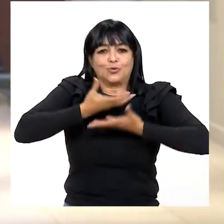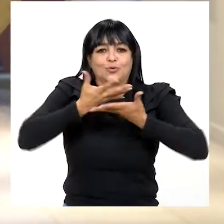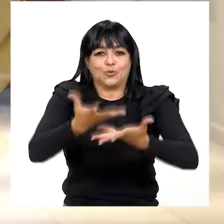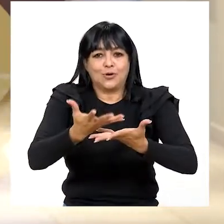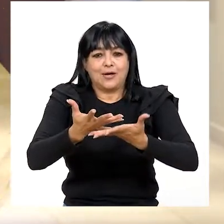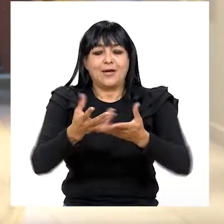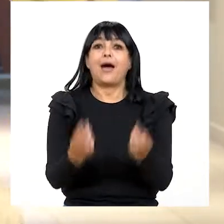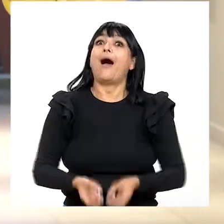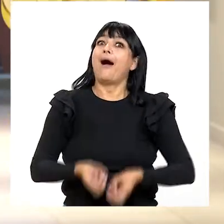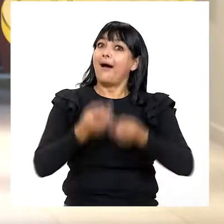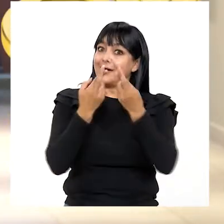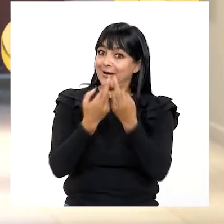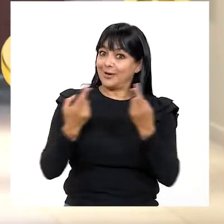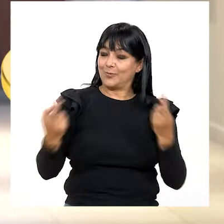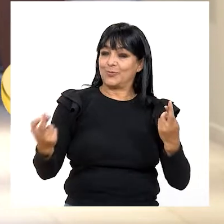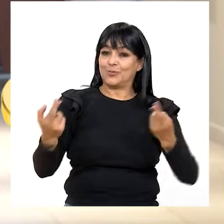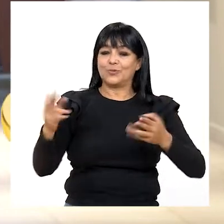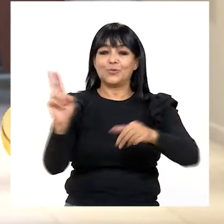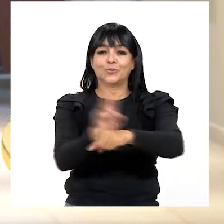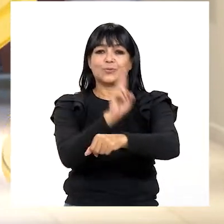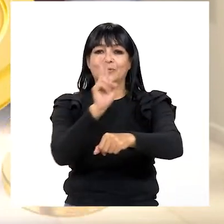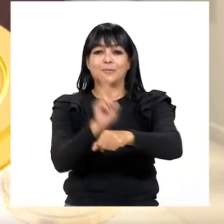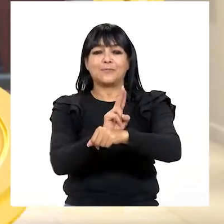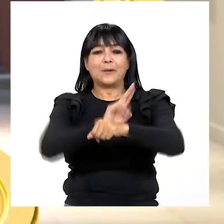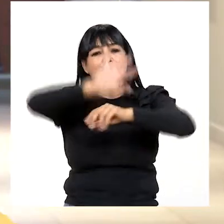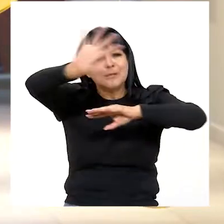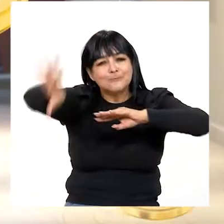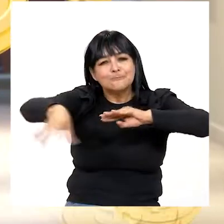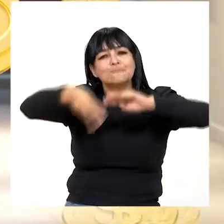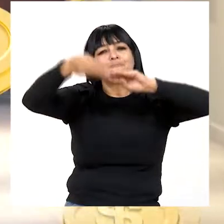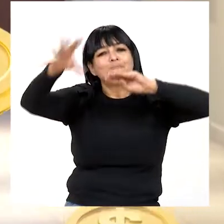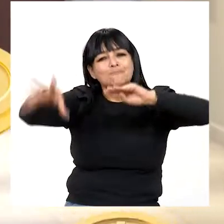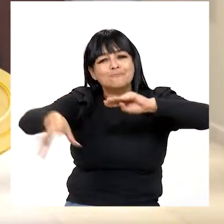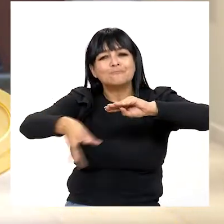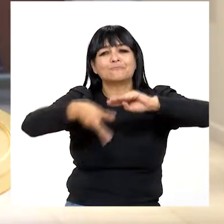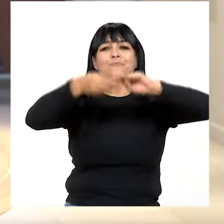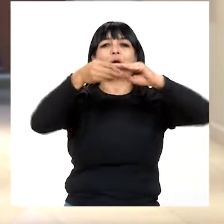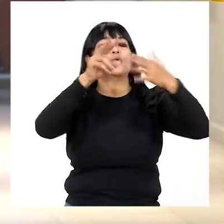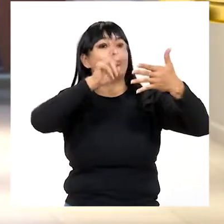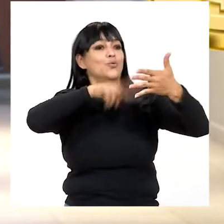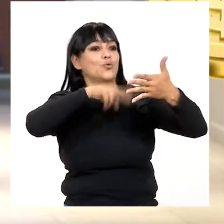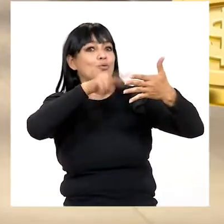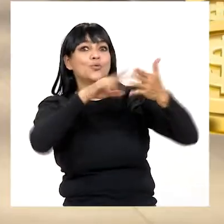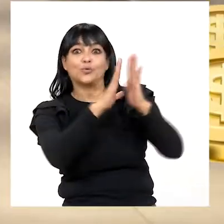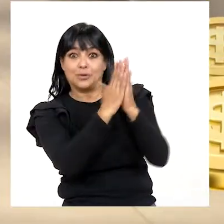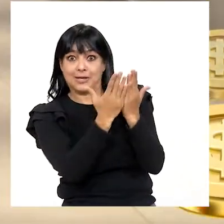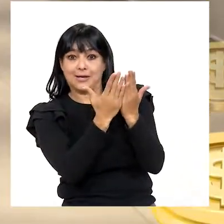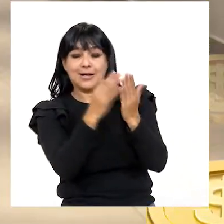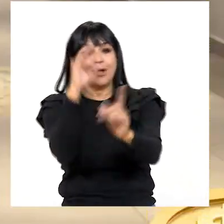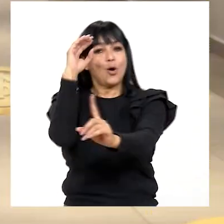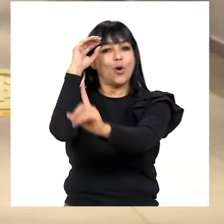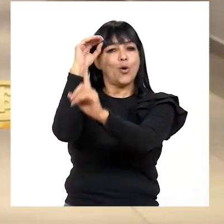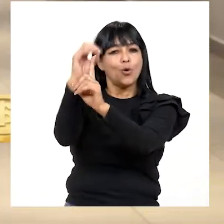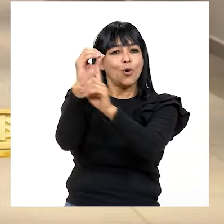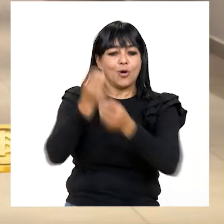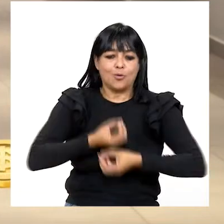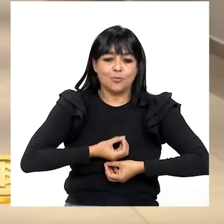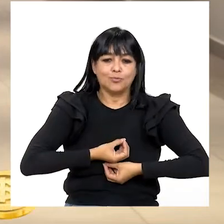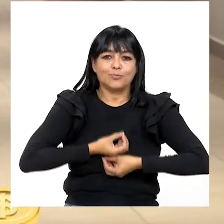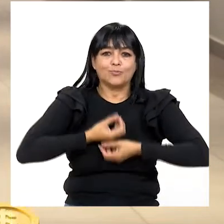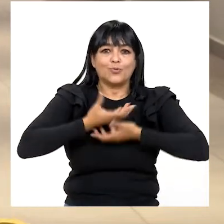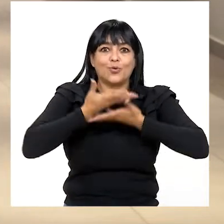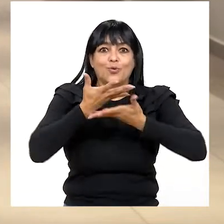Son herramientas que se utilizan para enriquecer un texto Su objetivo es